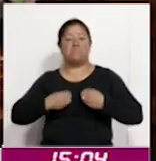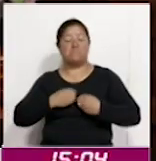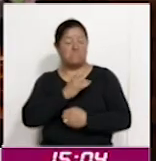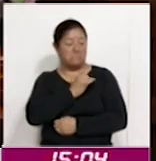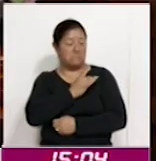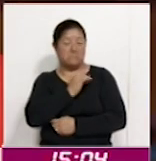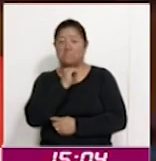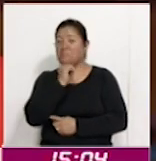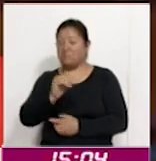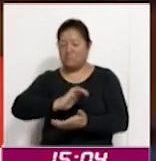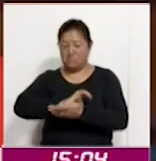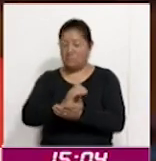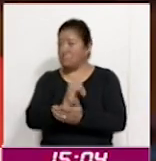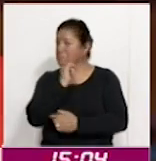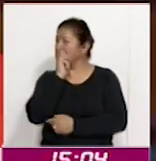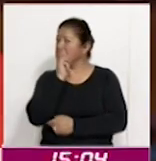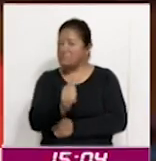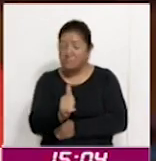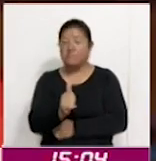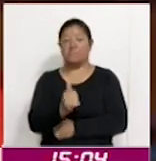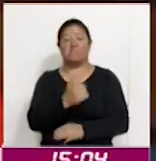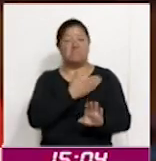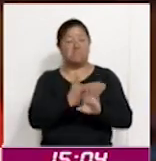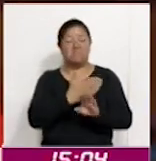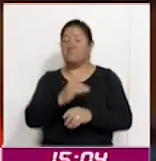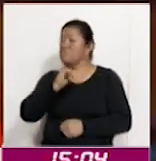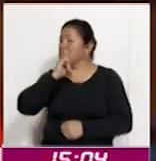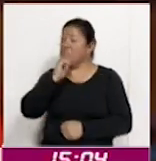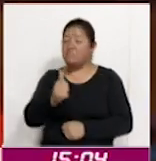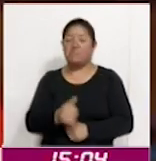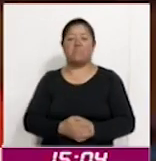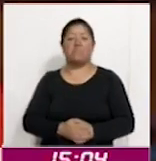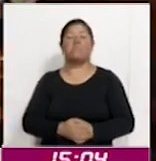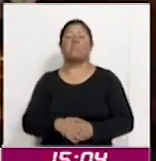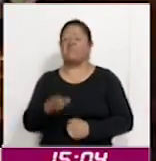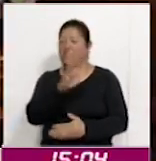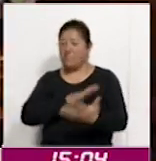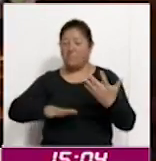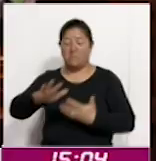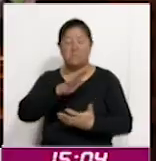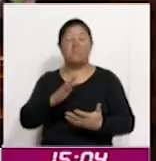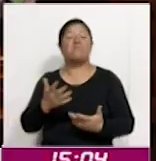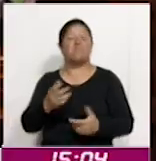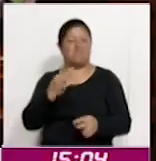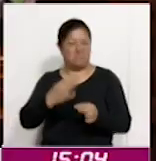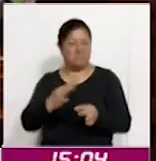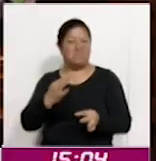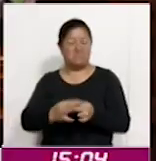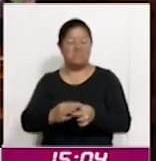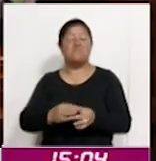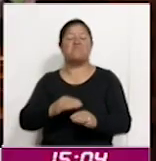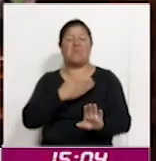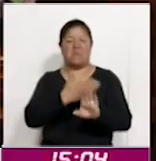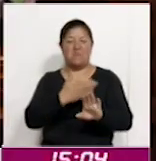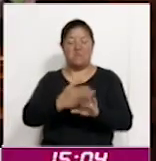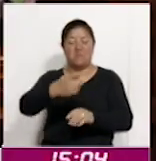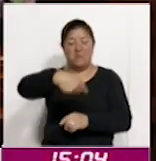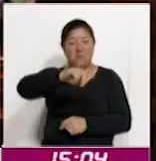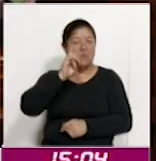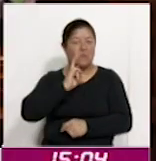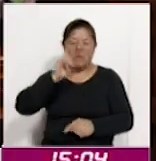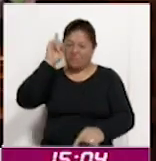ni violencia. Sin excepción, cumplamos el compromiso humano de erradicar la violencia contra las mujeres.